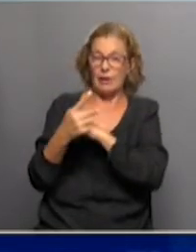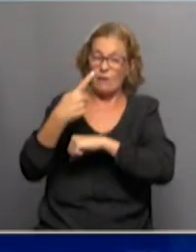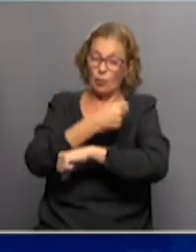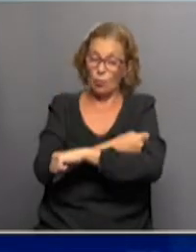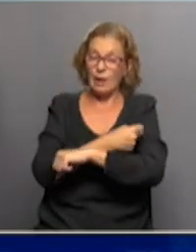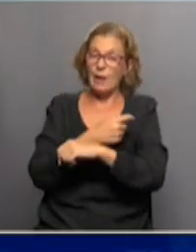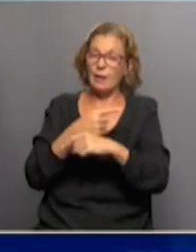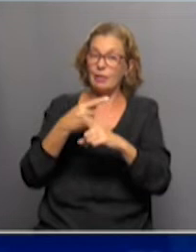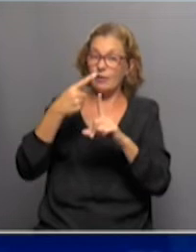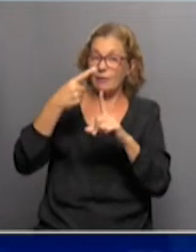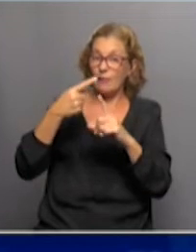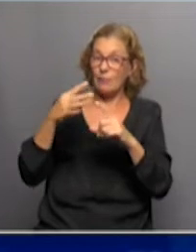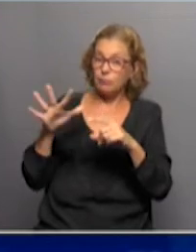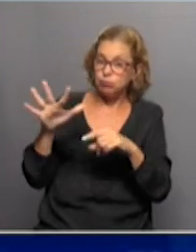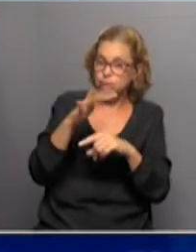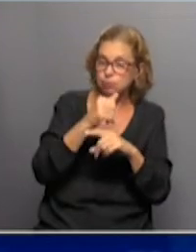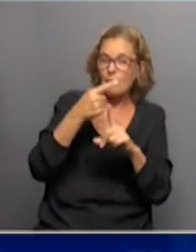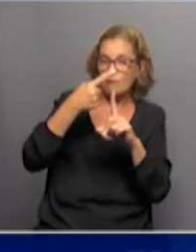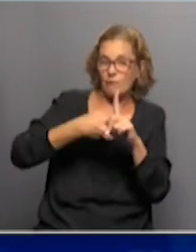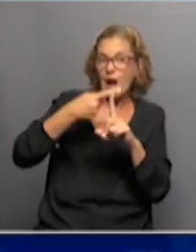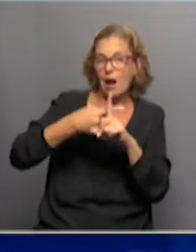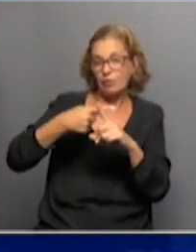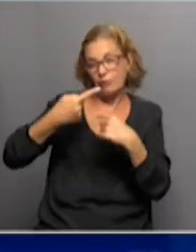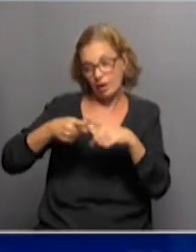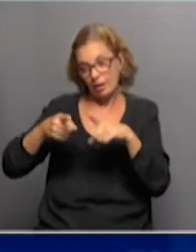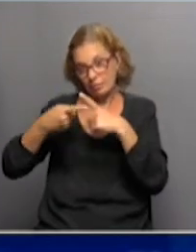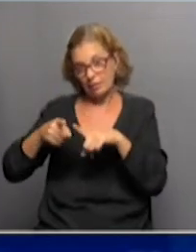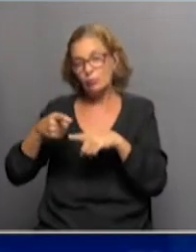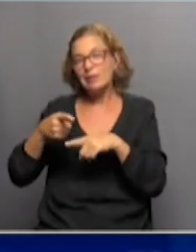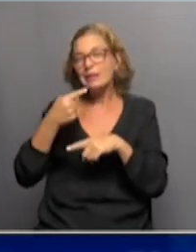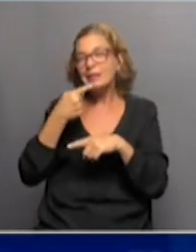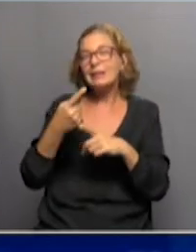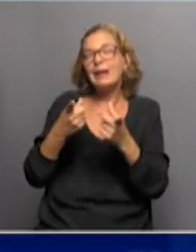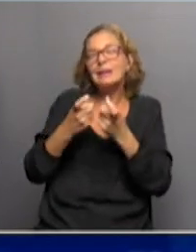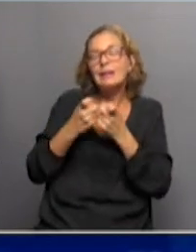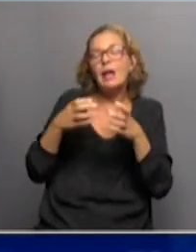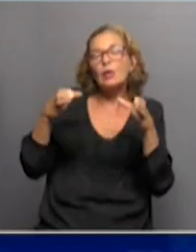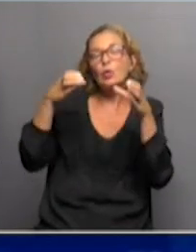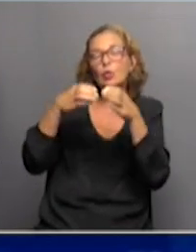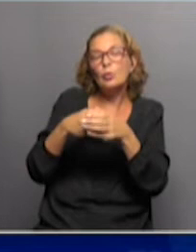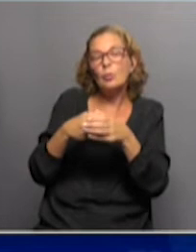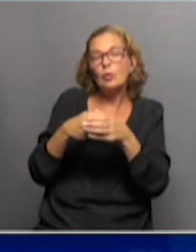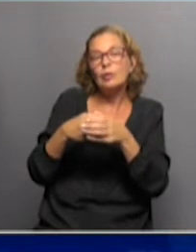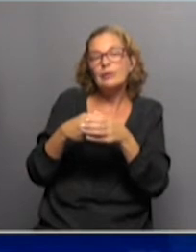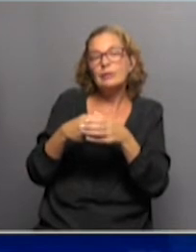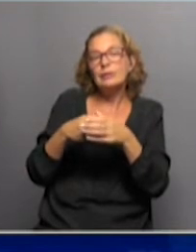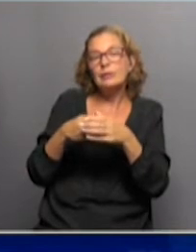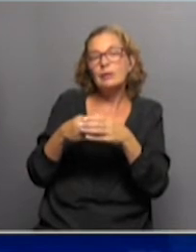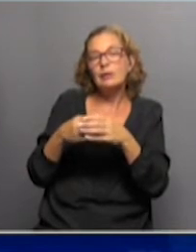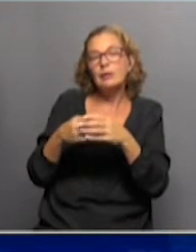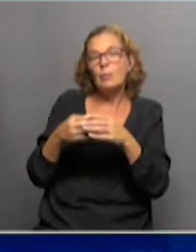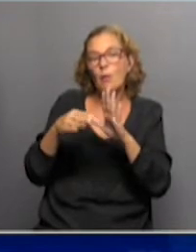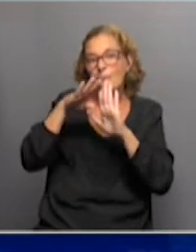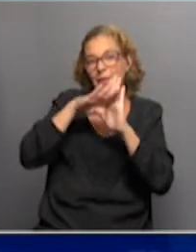inmunidad de rebaño de gran parte de la población. Y ustedes recomiendan la necesidad como grupo de mantener estas